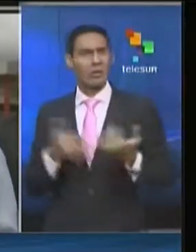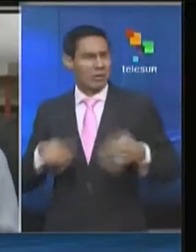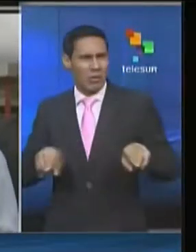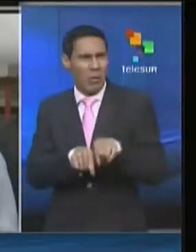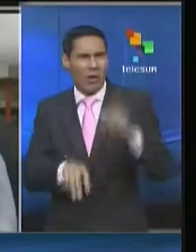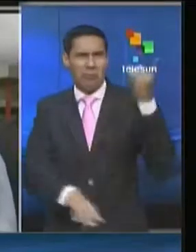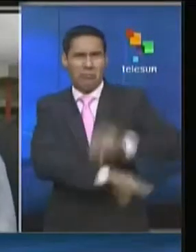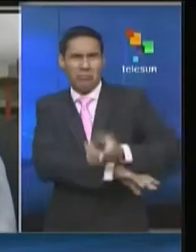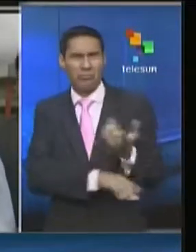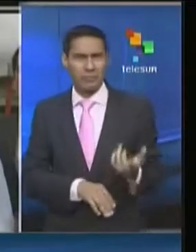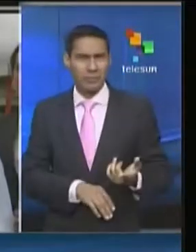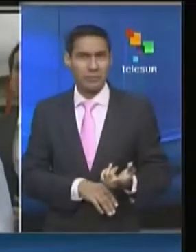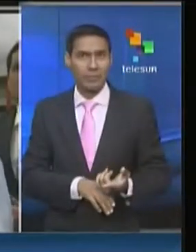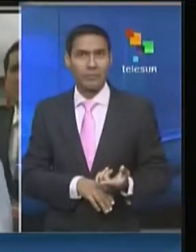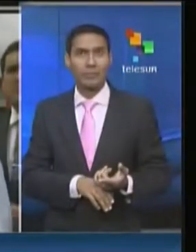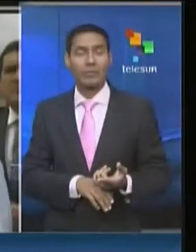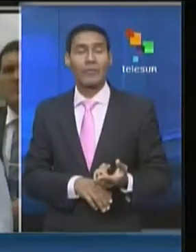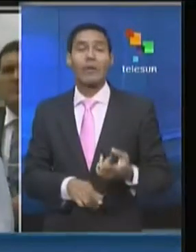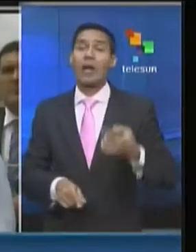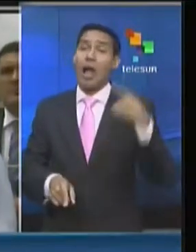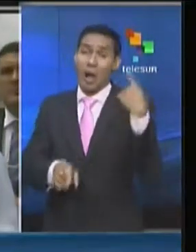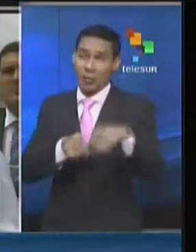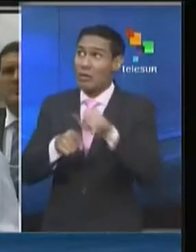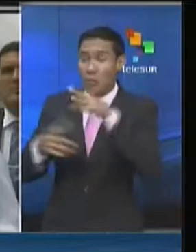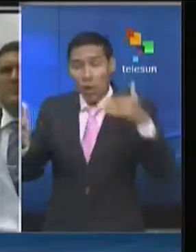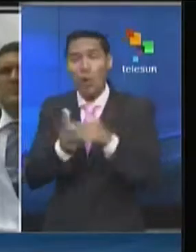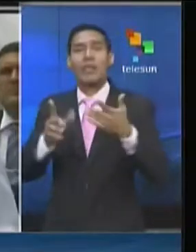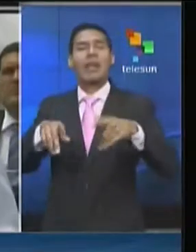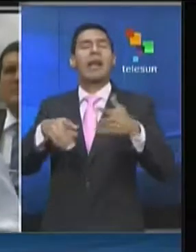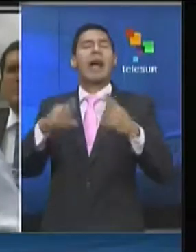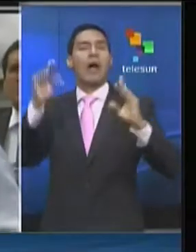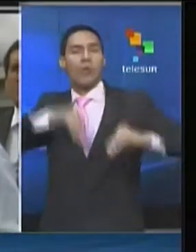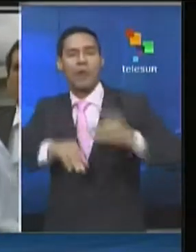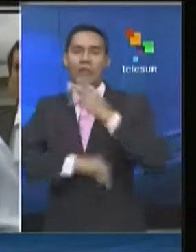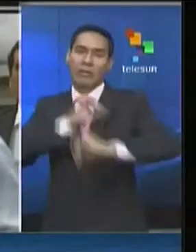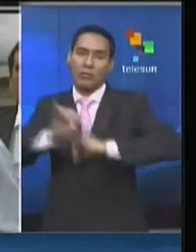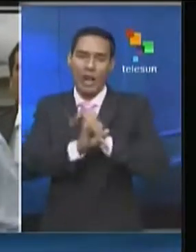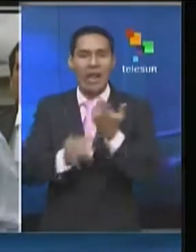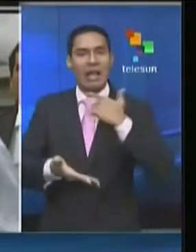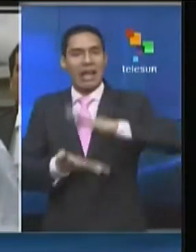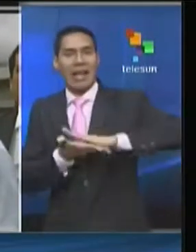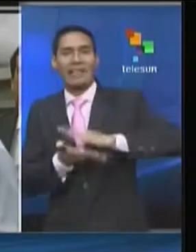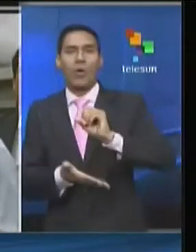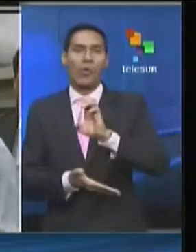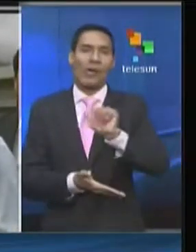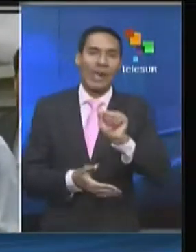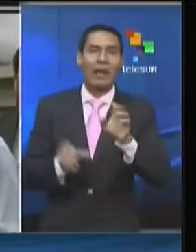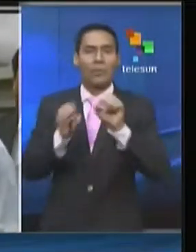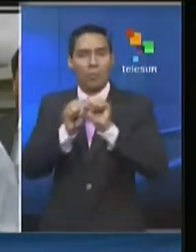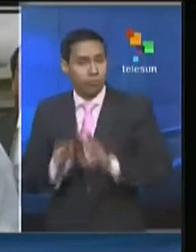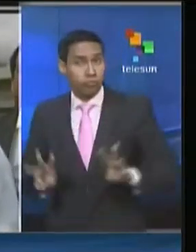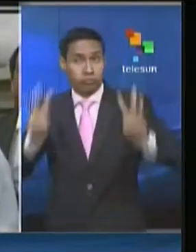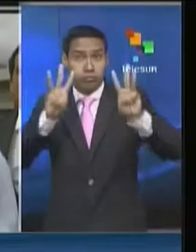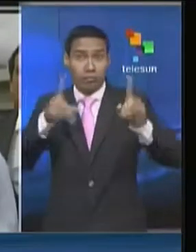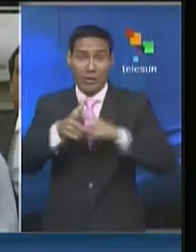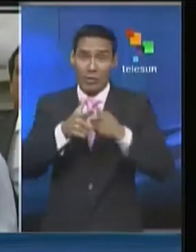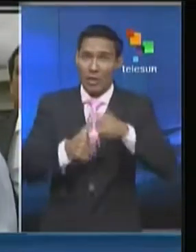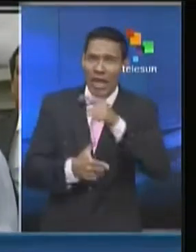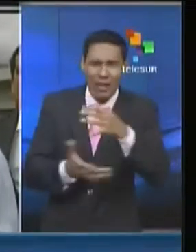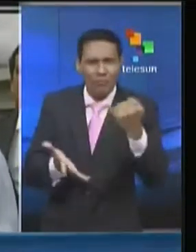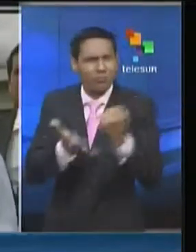a los convenios internacionales, a las cartas de las Naciones Unidas, de la OEA, todo. De tal manera que es